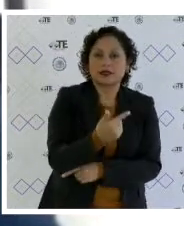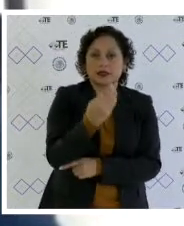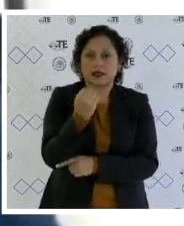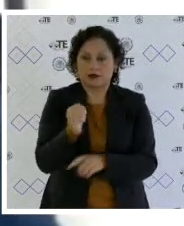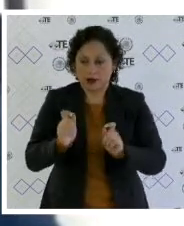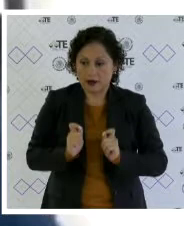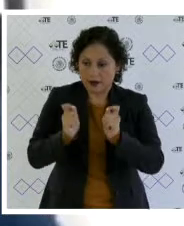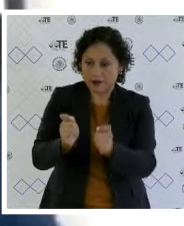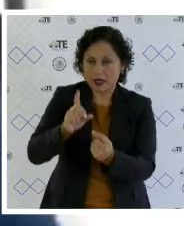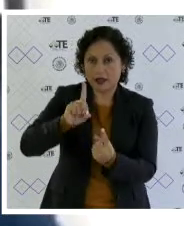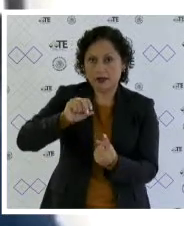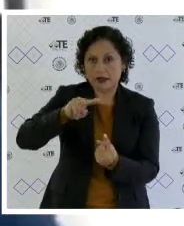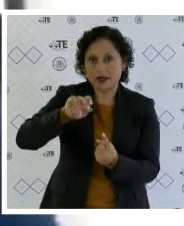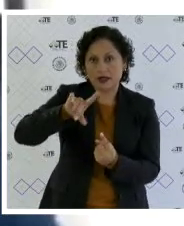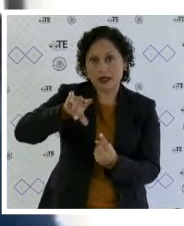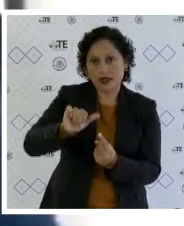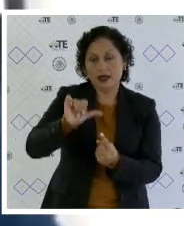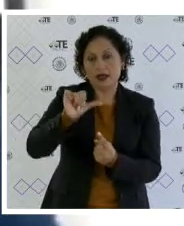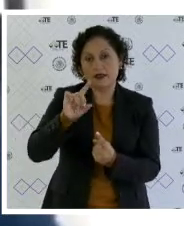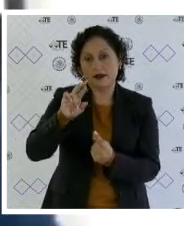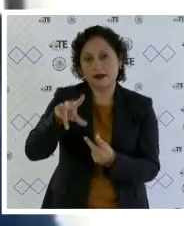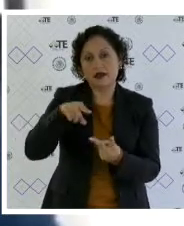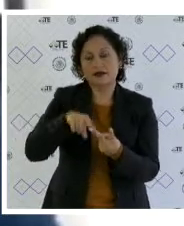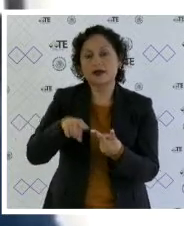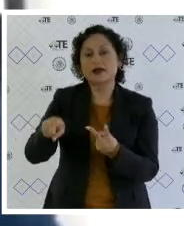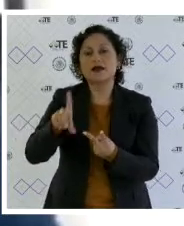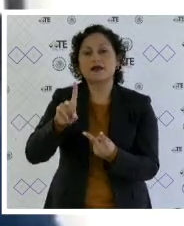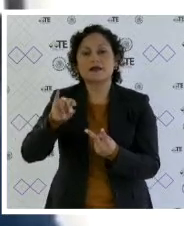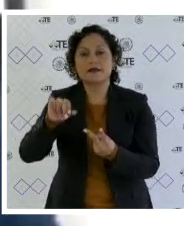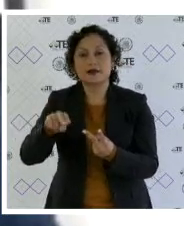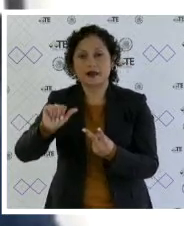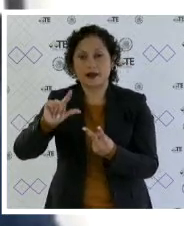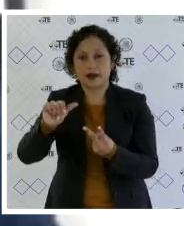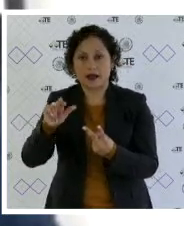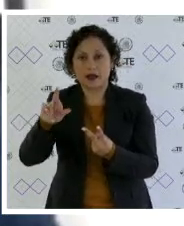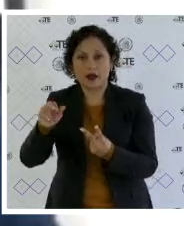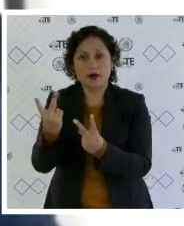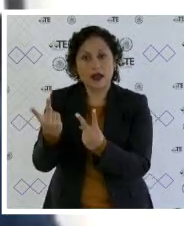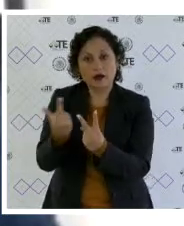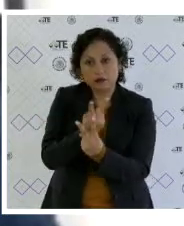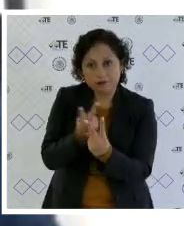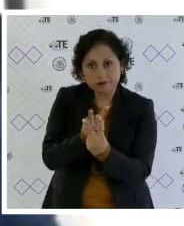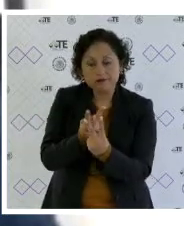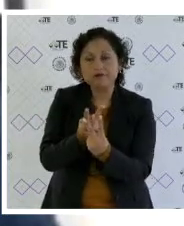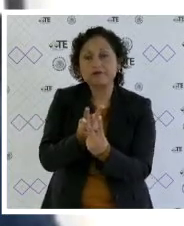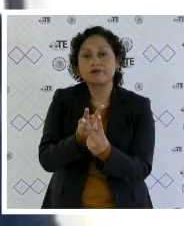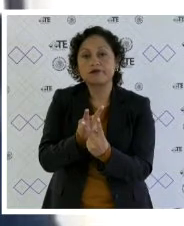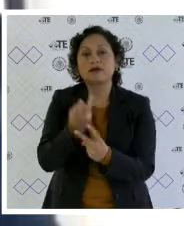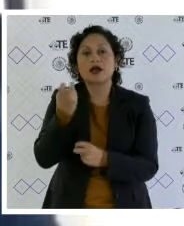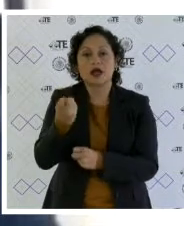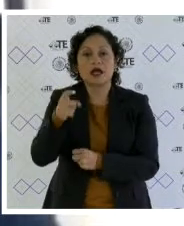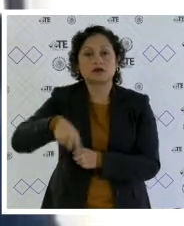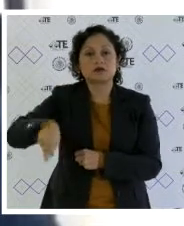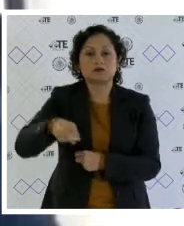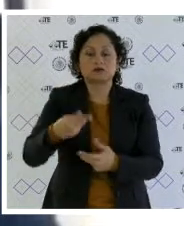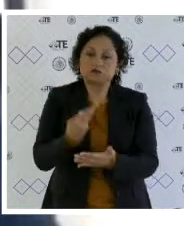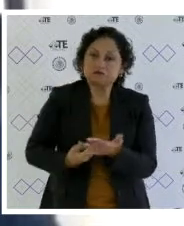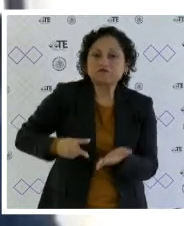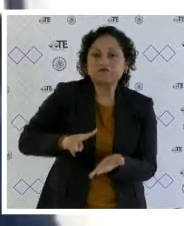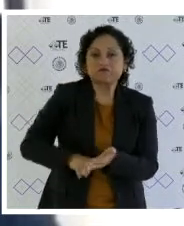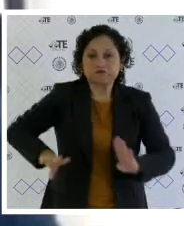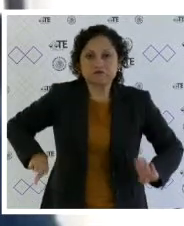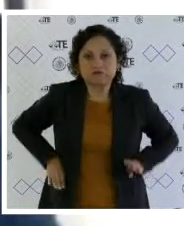Daniela Adriana Cuevas Flores y Diana Laura Cuevas Flores, al encontrarse en el supuesto de múltiple condición de